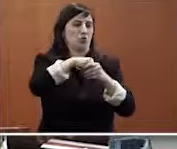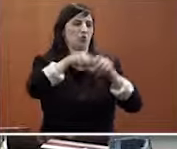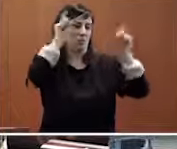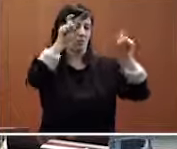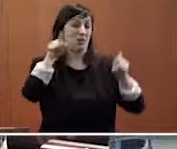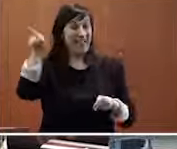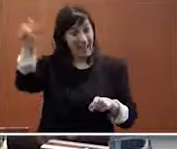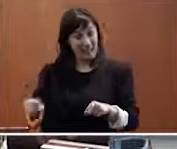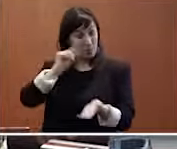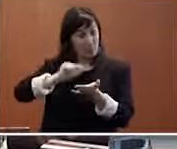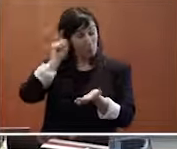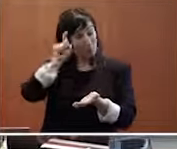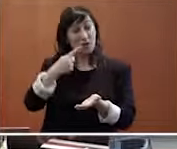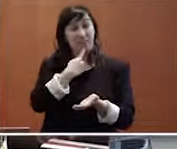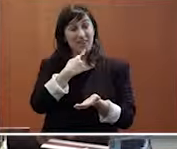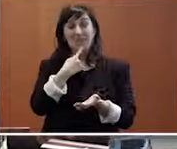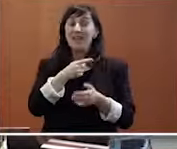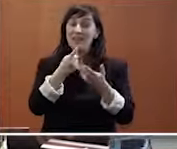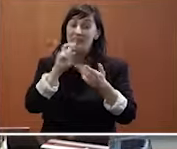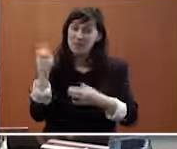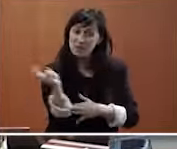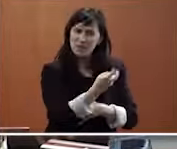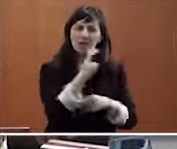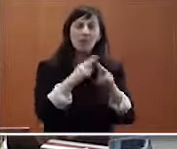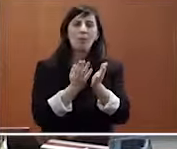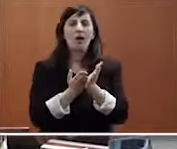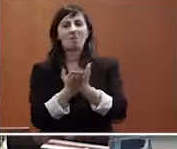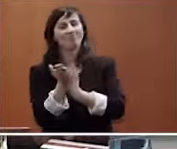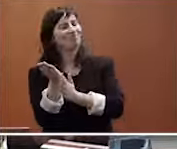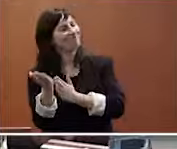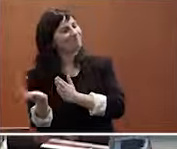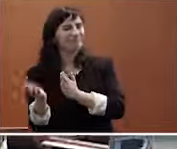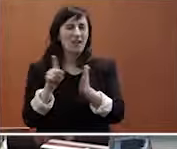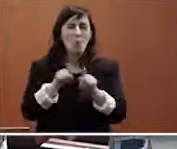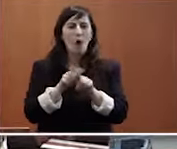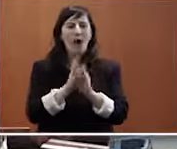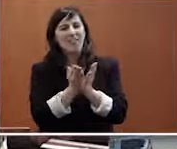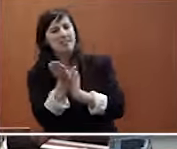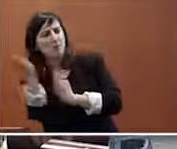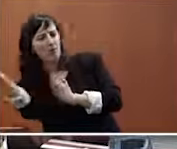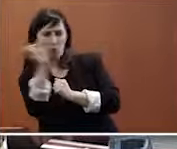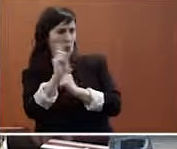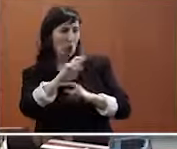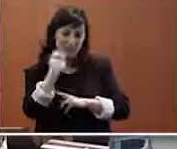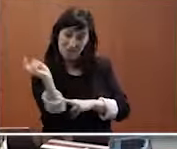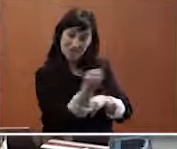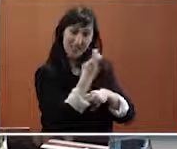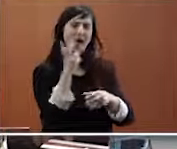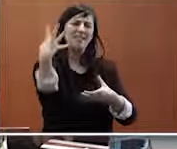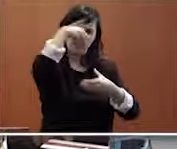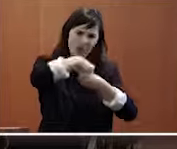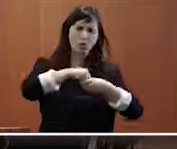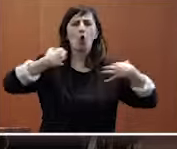Diela, a diversidade, lembren, non é unha desviación. A diversidade forma parte da normalidade.